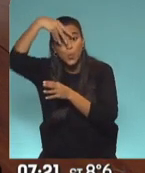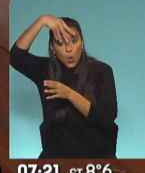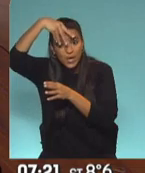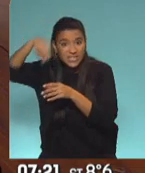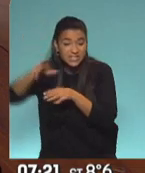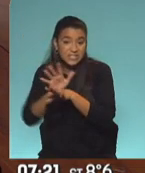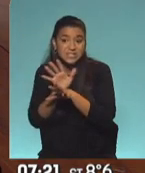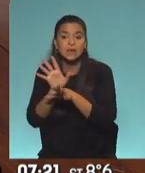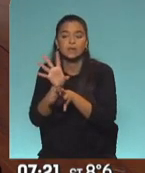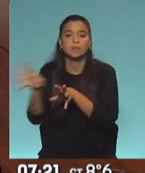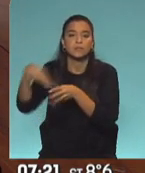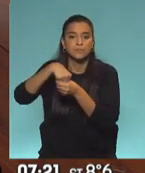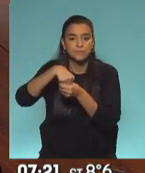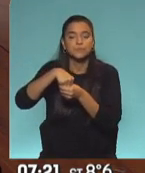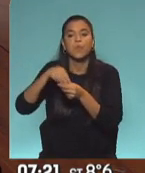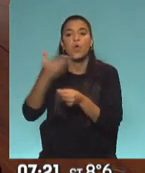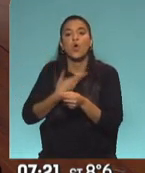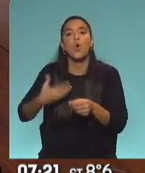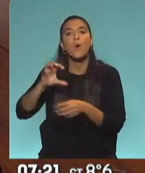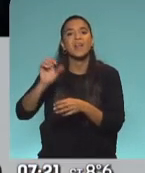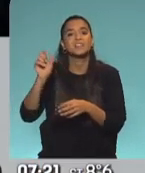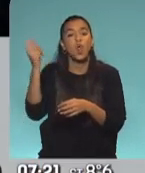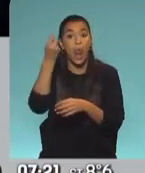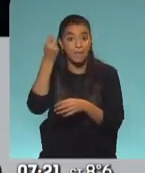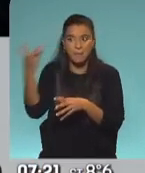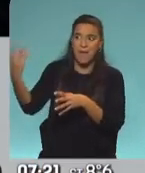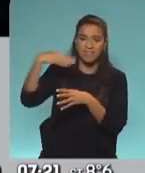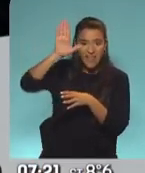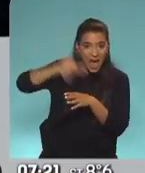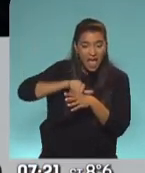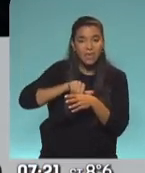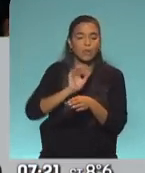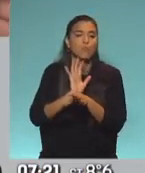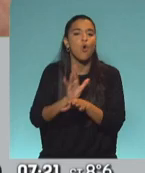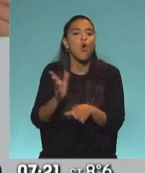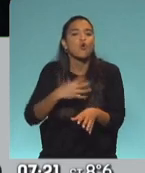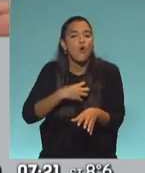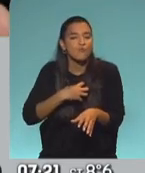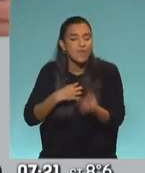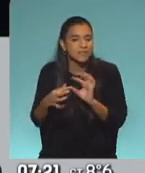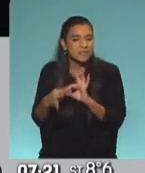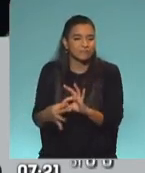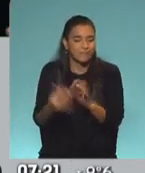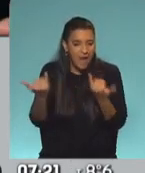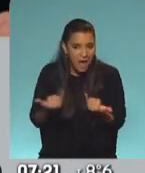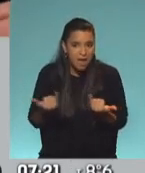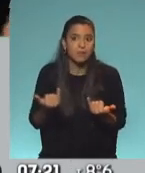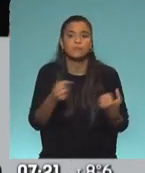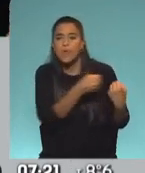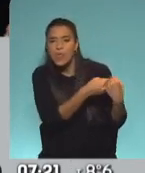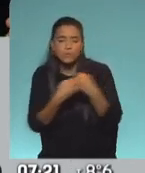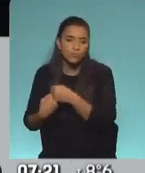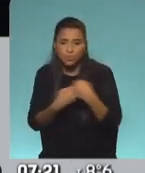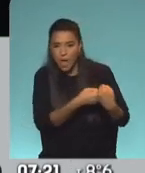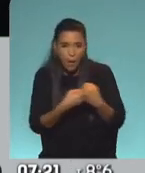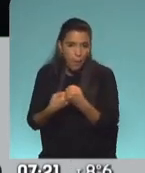había traído a su gestión desde la gobernación de la Pampa, y que era alguien de su extrema confianza, y que se lo disputaban distintos organismos a